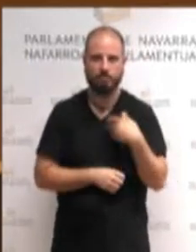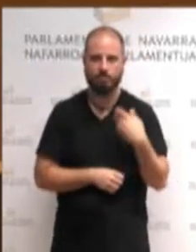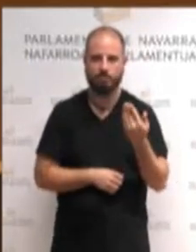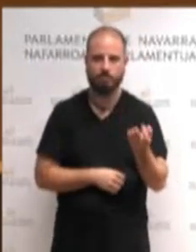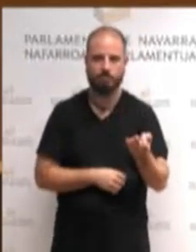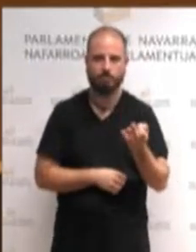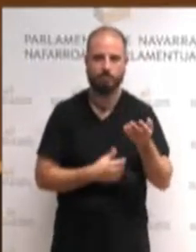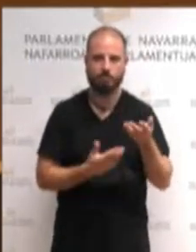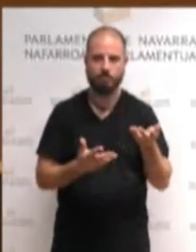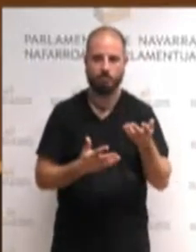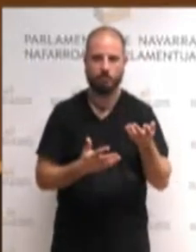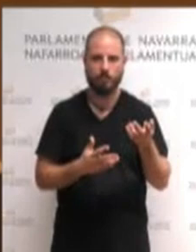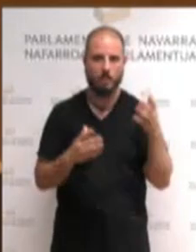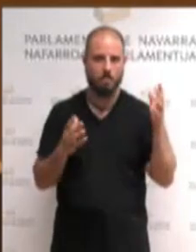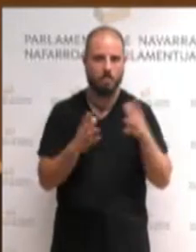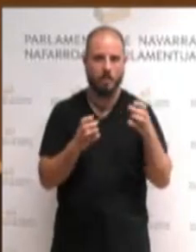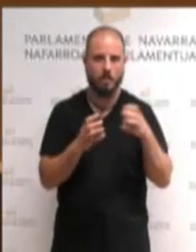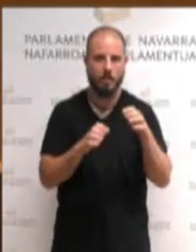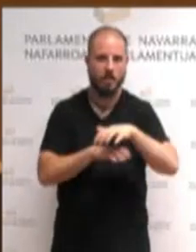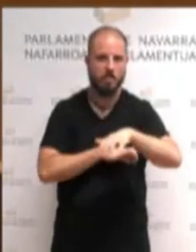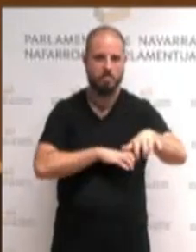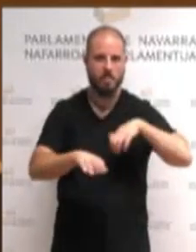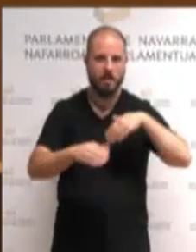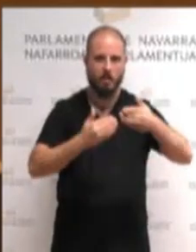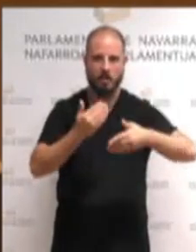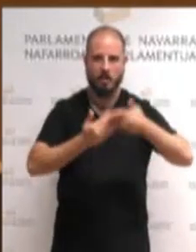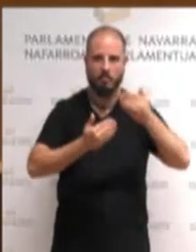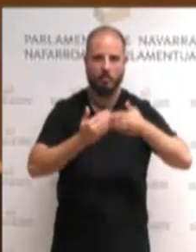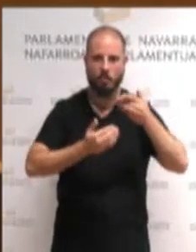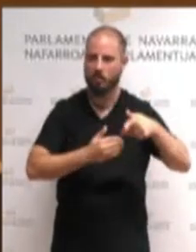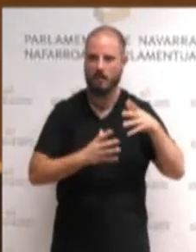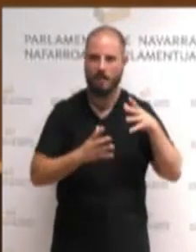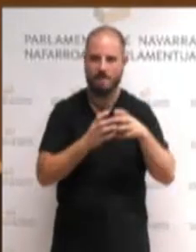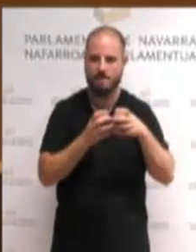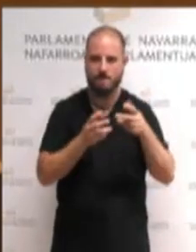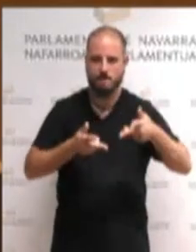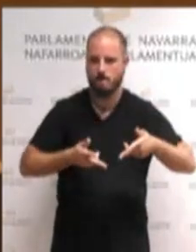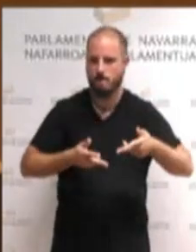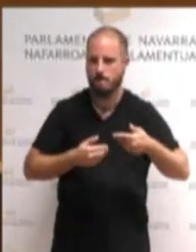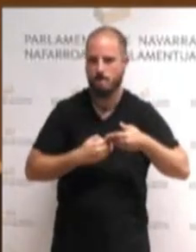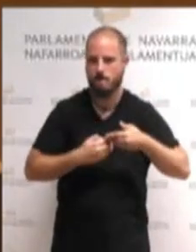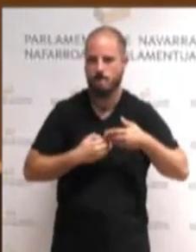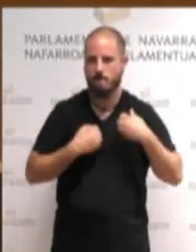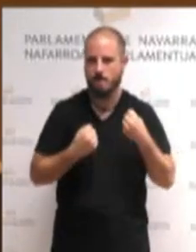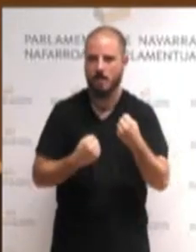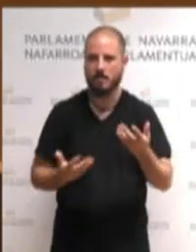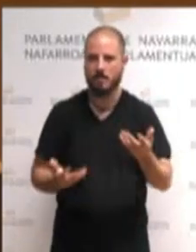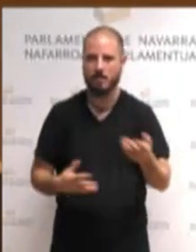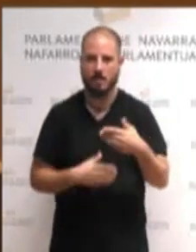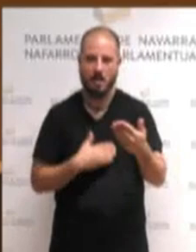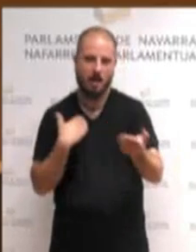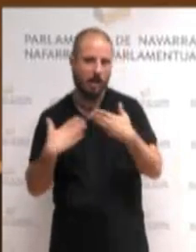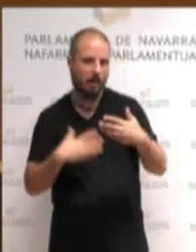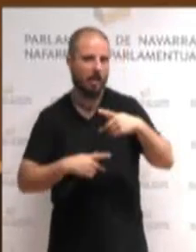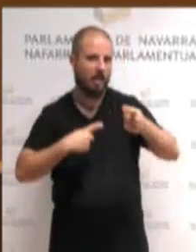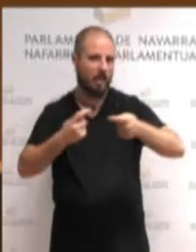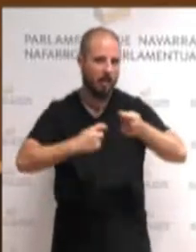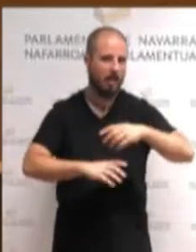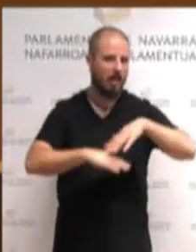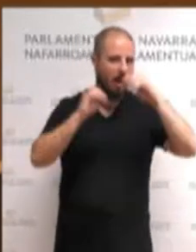askatzeko legegin txaldia. Itzeginez, negoziatuz eta akordioak lortuz.